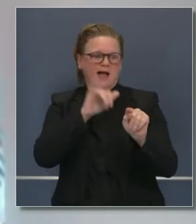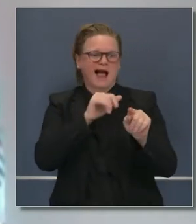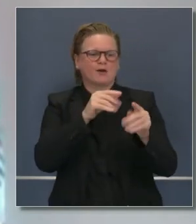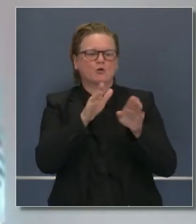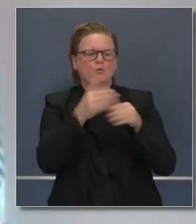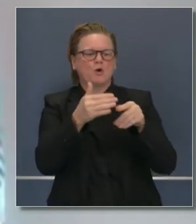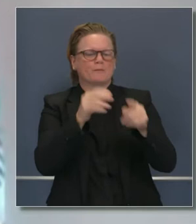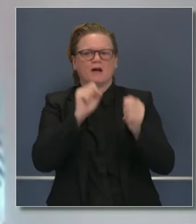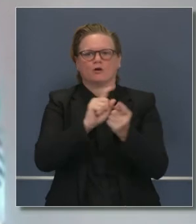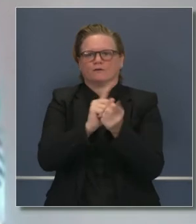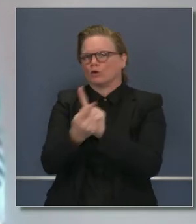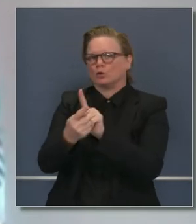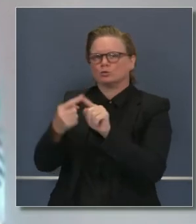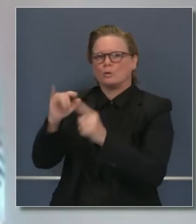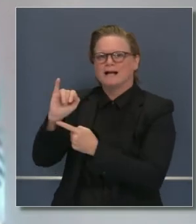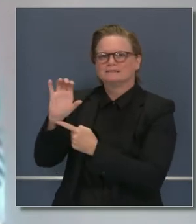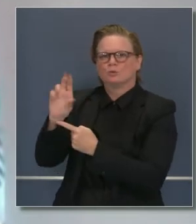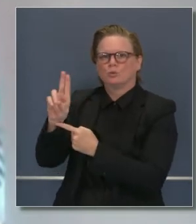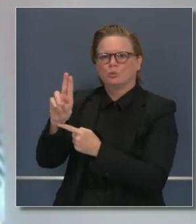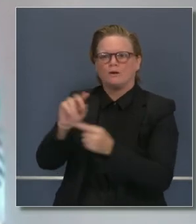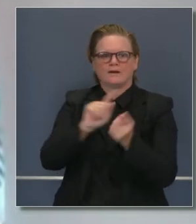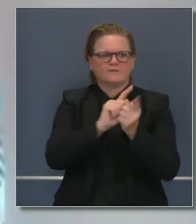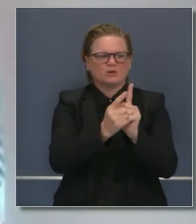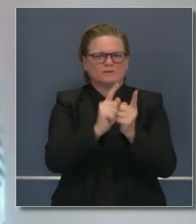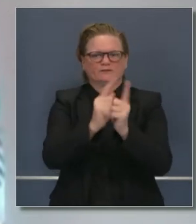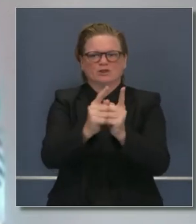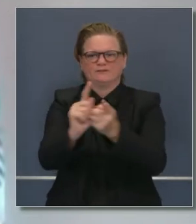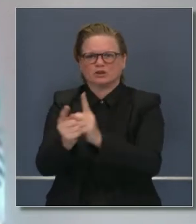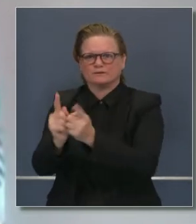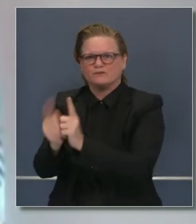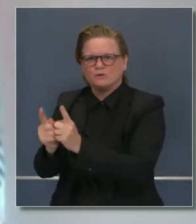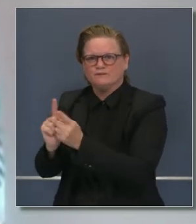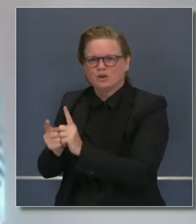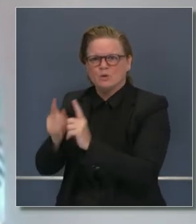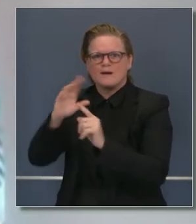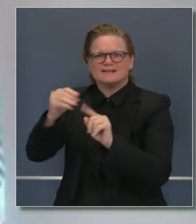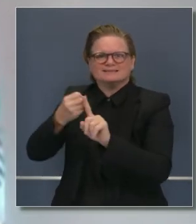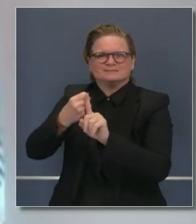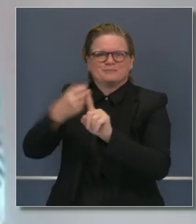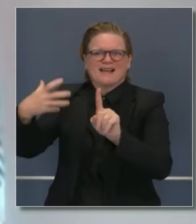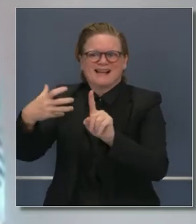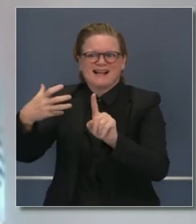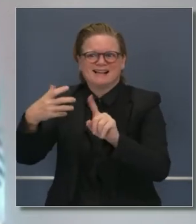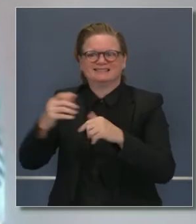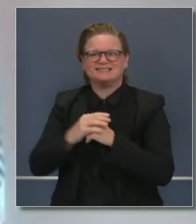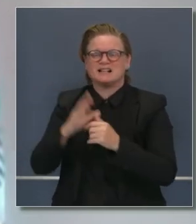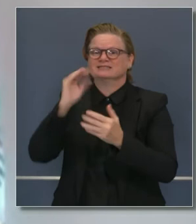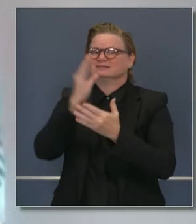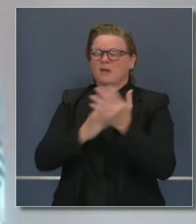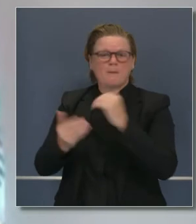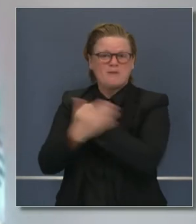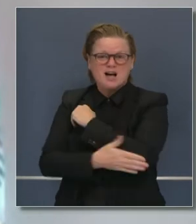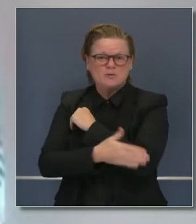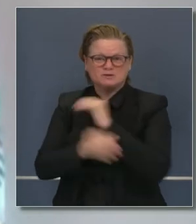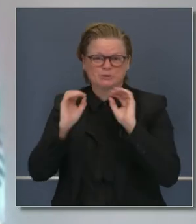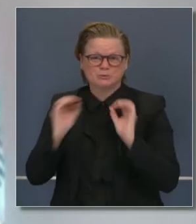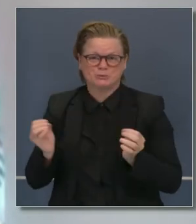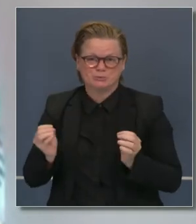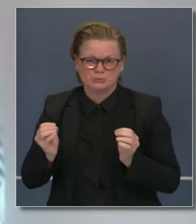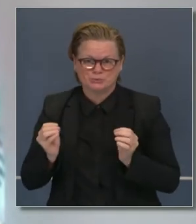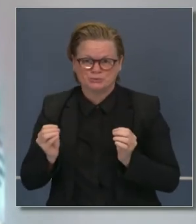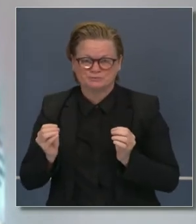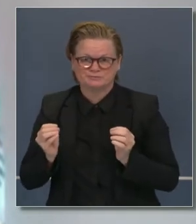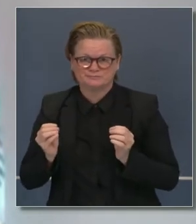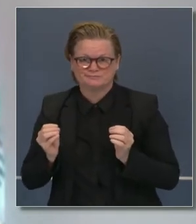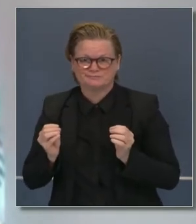de cuidados intensivos. Esto se ha hecho en lugares como el condado de Imperial. En Imperial recordarán que en el verano tuvieron